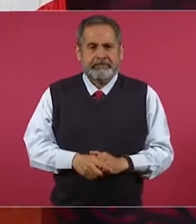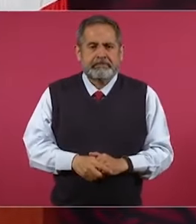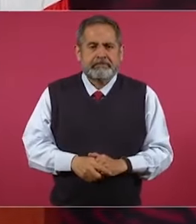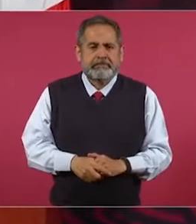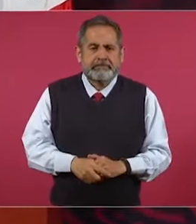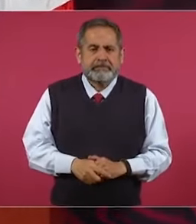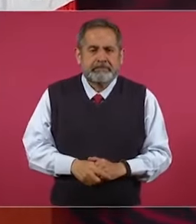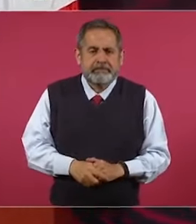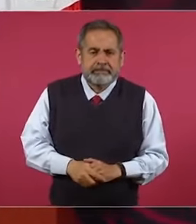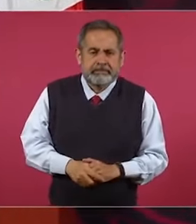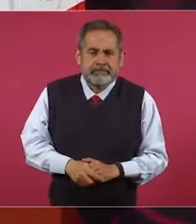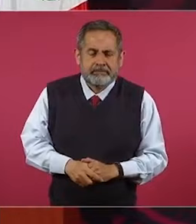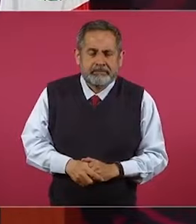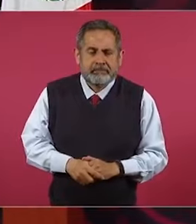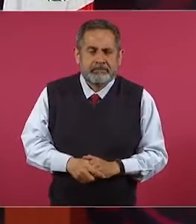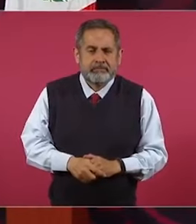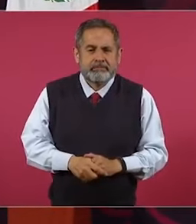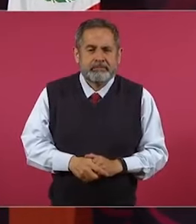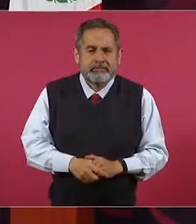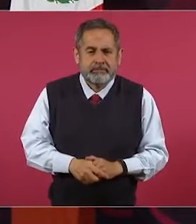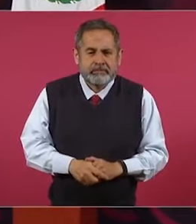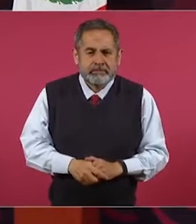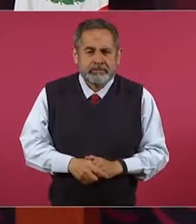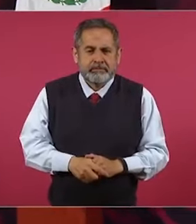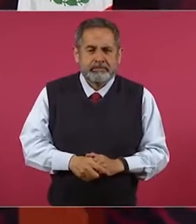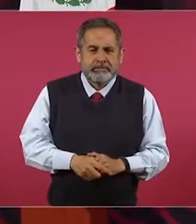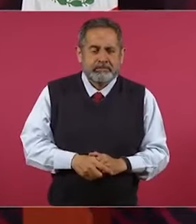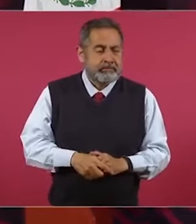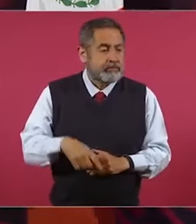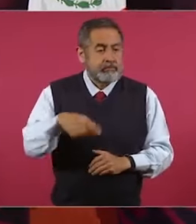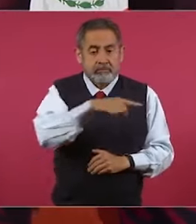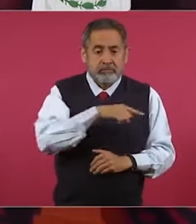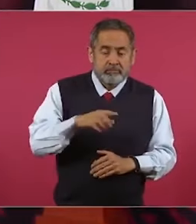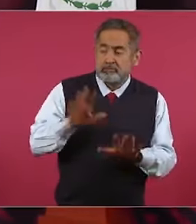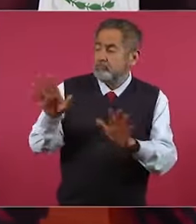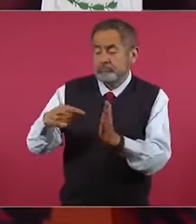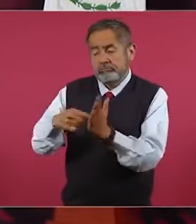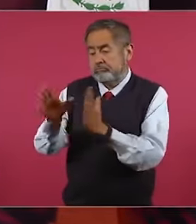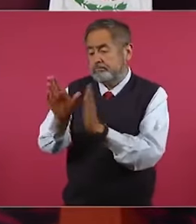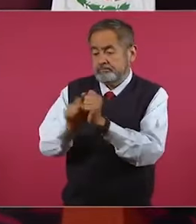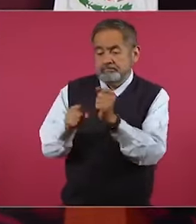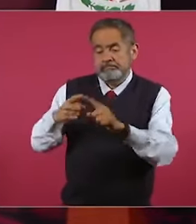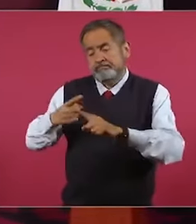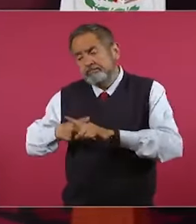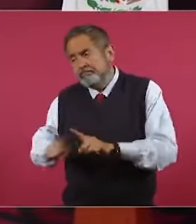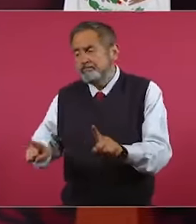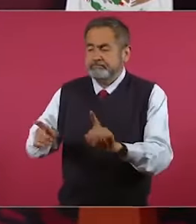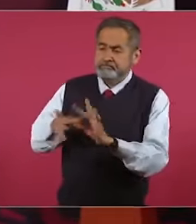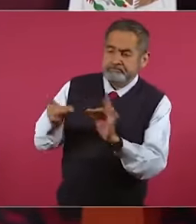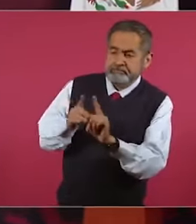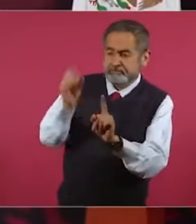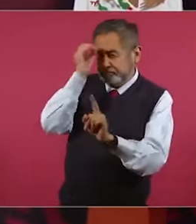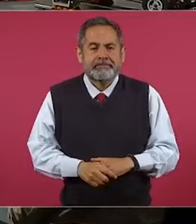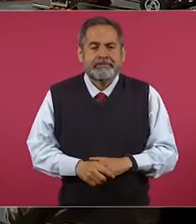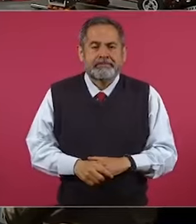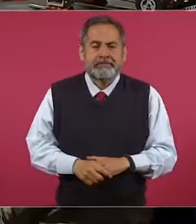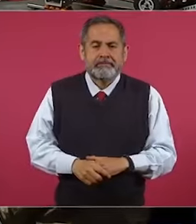pero quieren que se interprete la Constitución de nuevo.